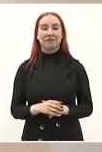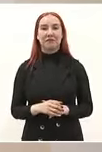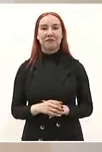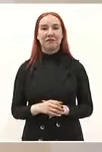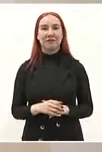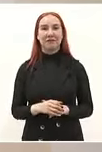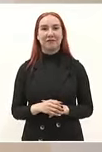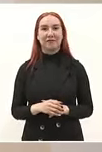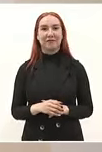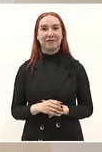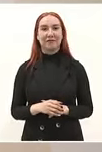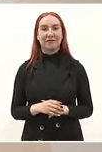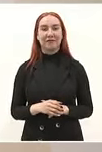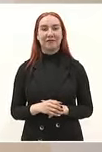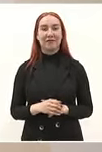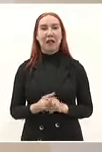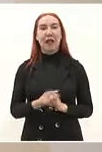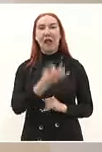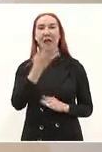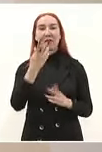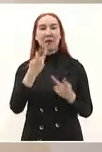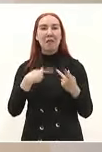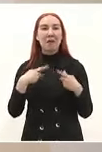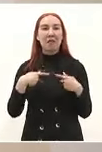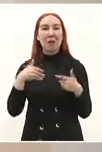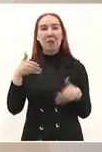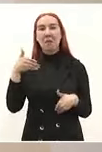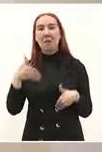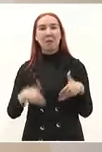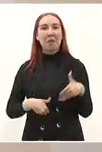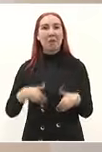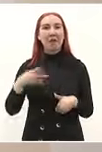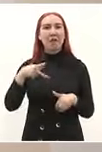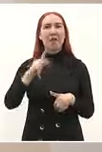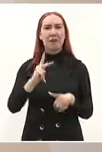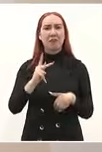los fifí pero si le gusta al pueblo